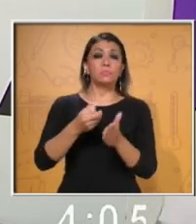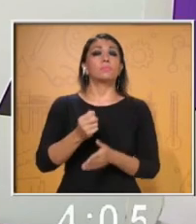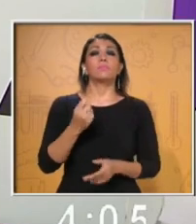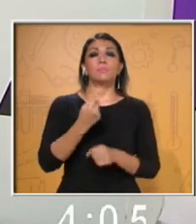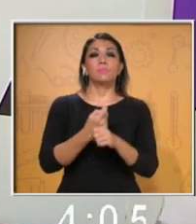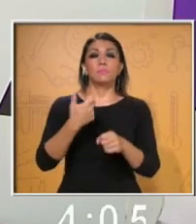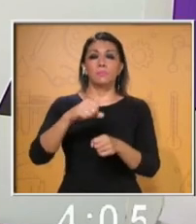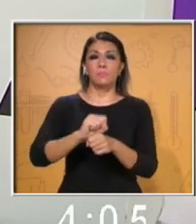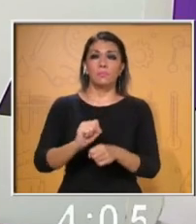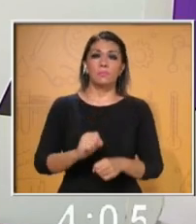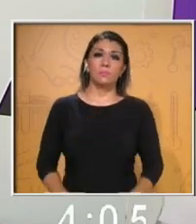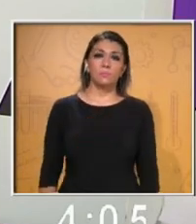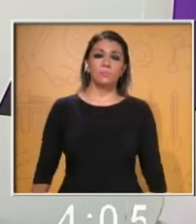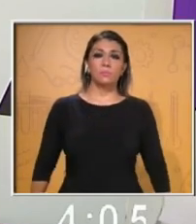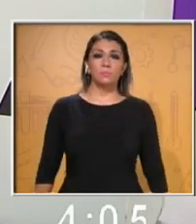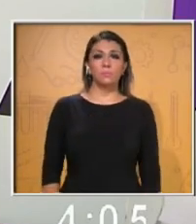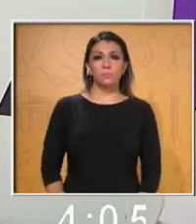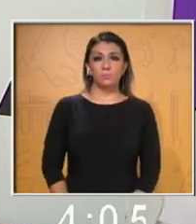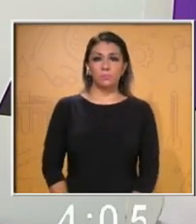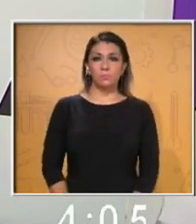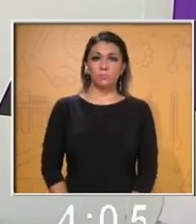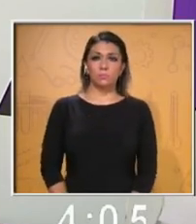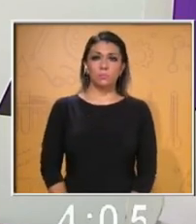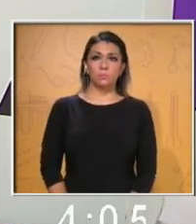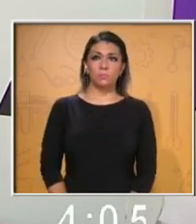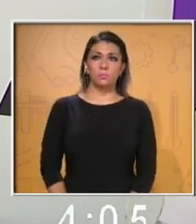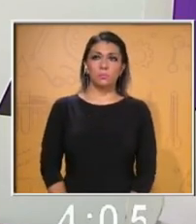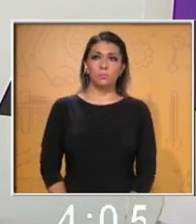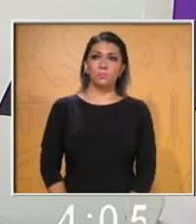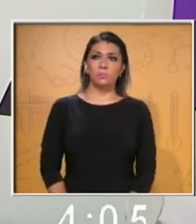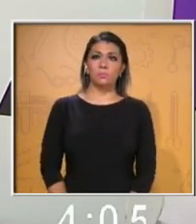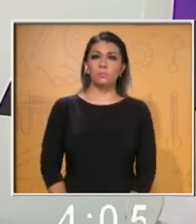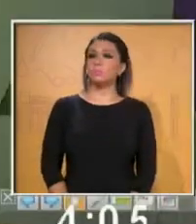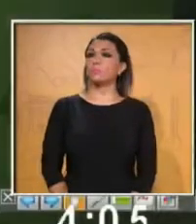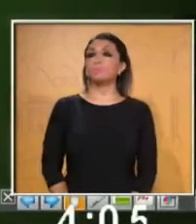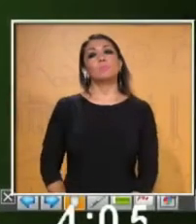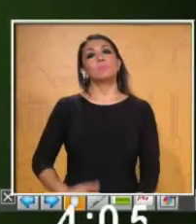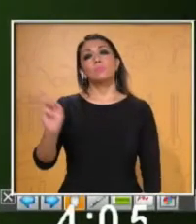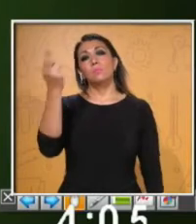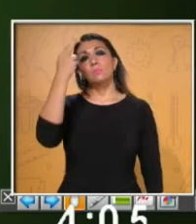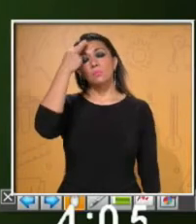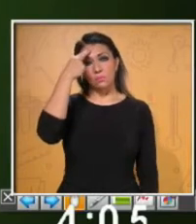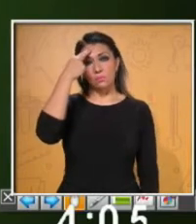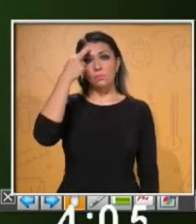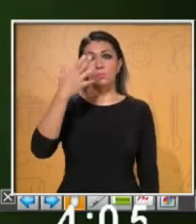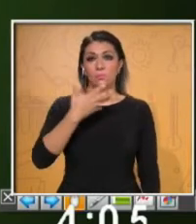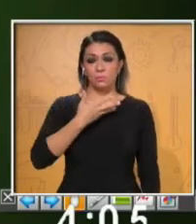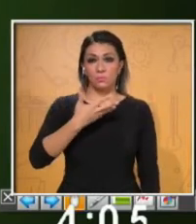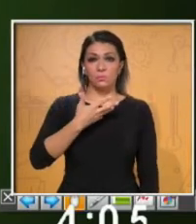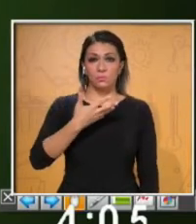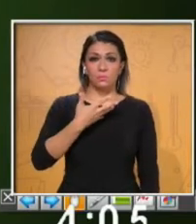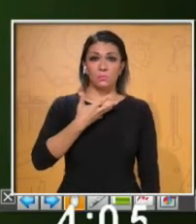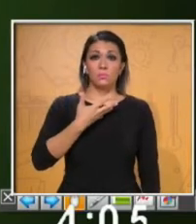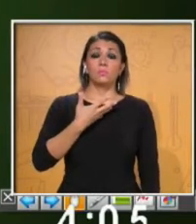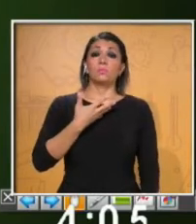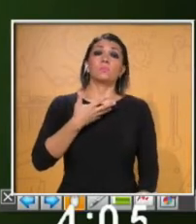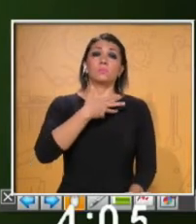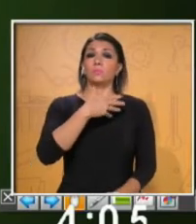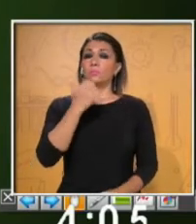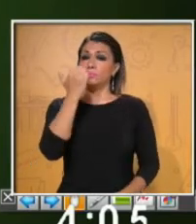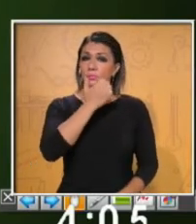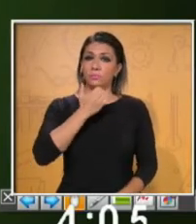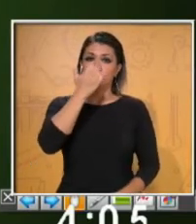Well, the academic and educational environment is for this class. Recuerda que tenemos ambiente educativo y académico.